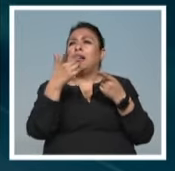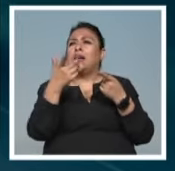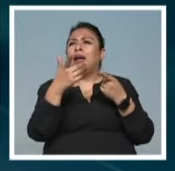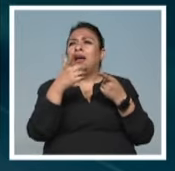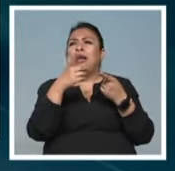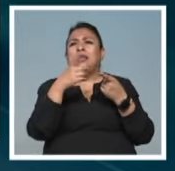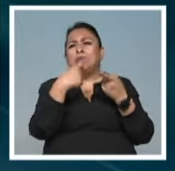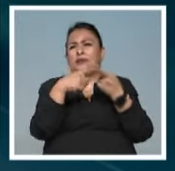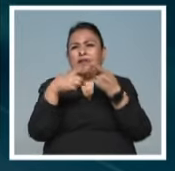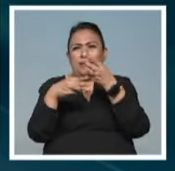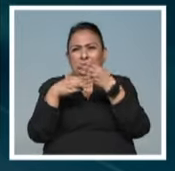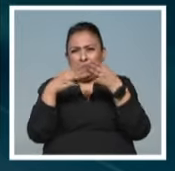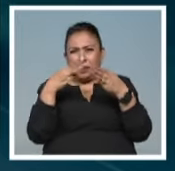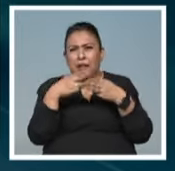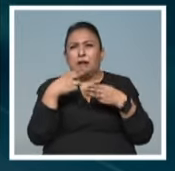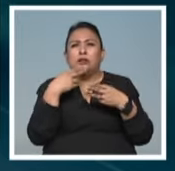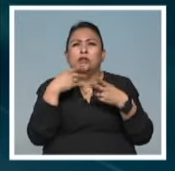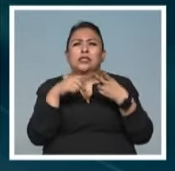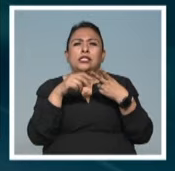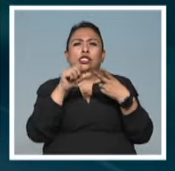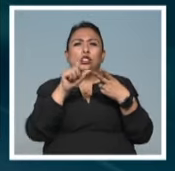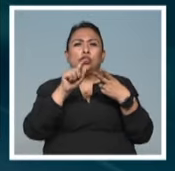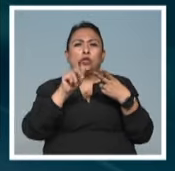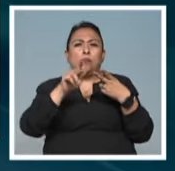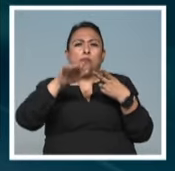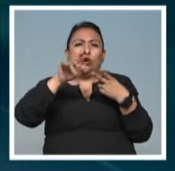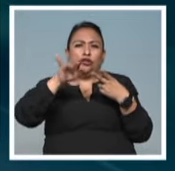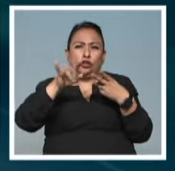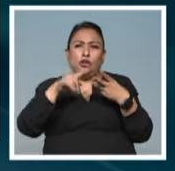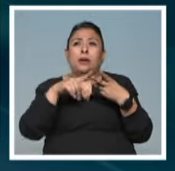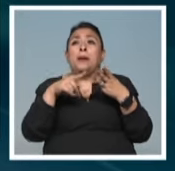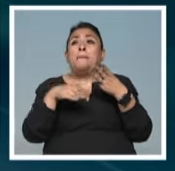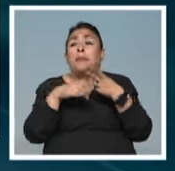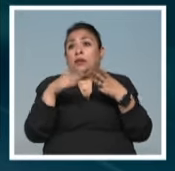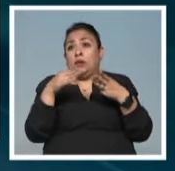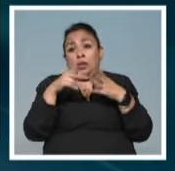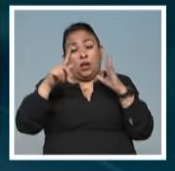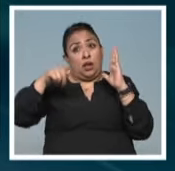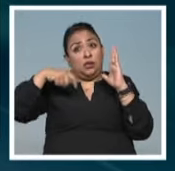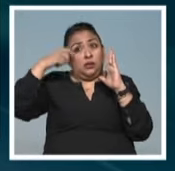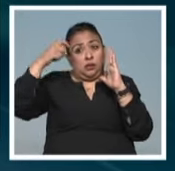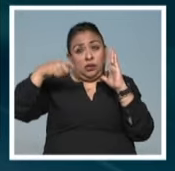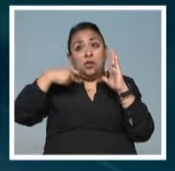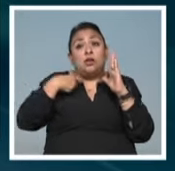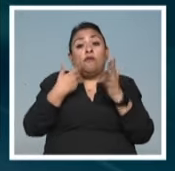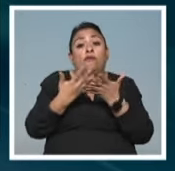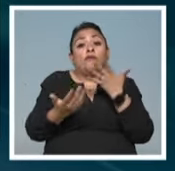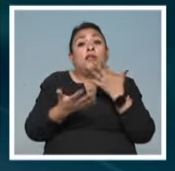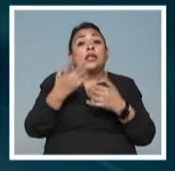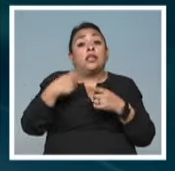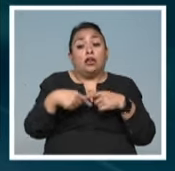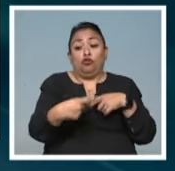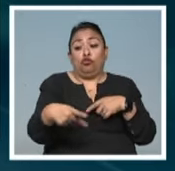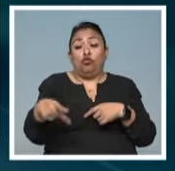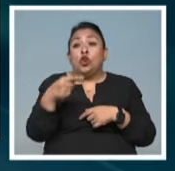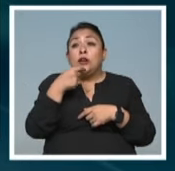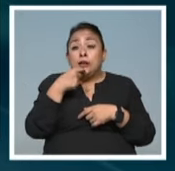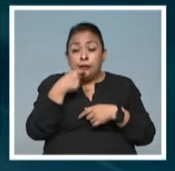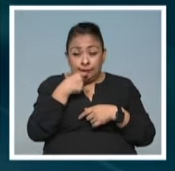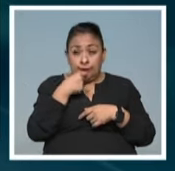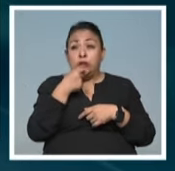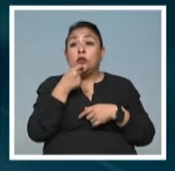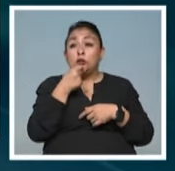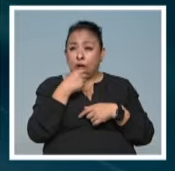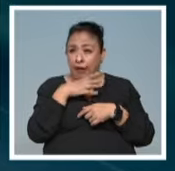distintos materiales, estos motion, son materiales cinematográficos realizados por niñas y niños en donde tienen